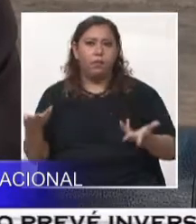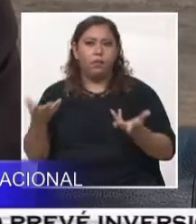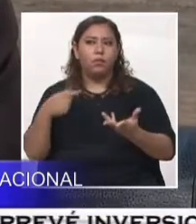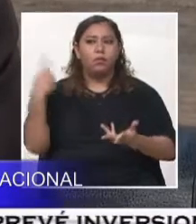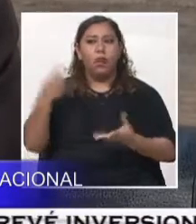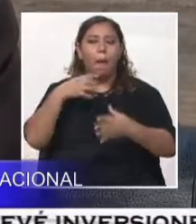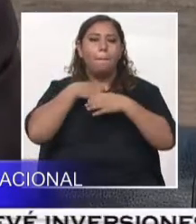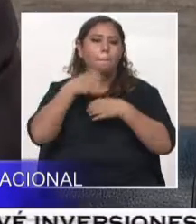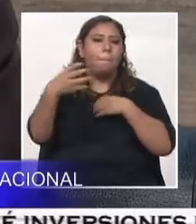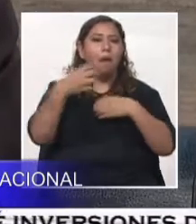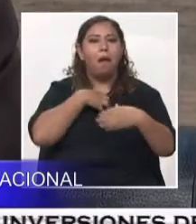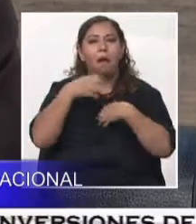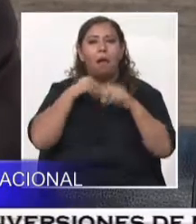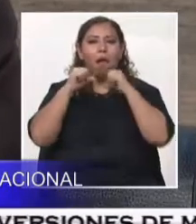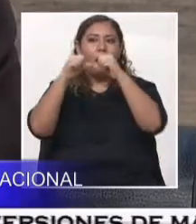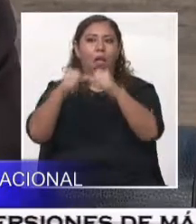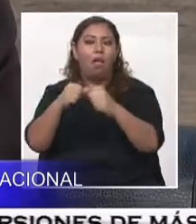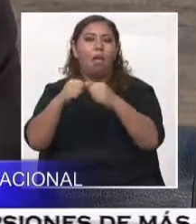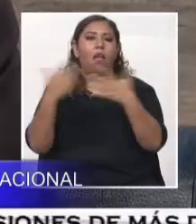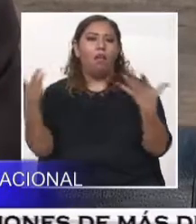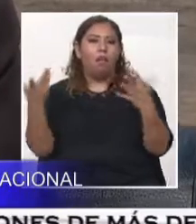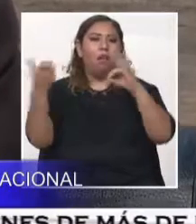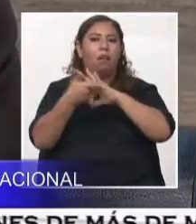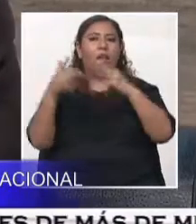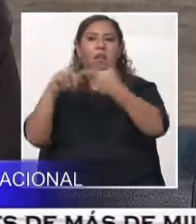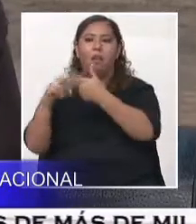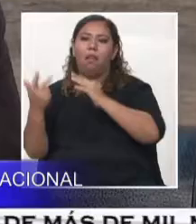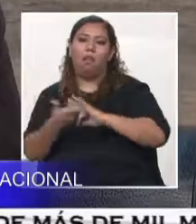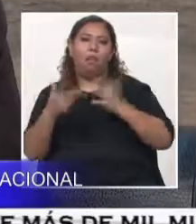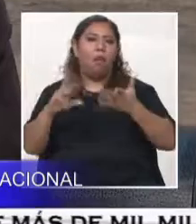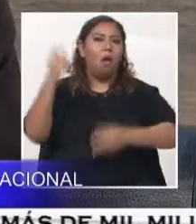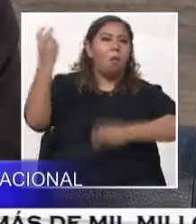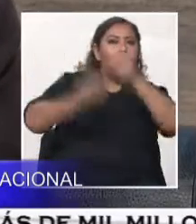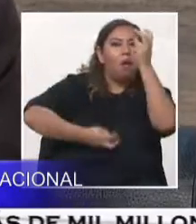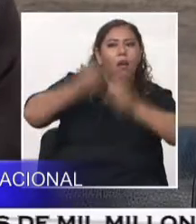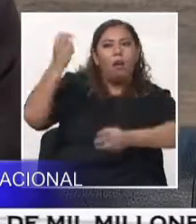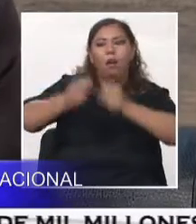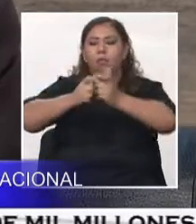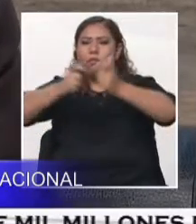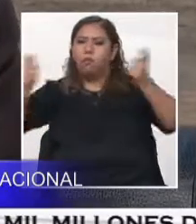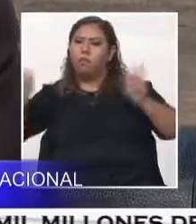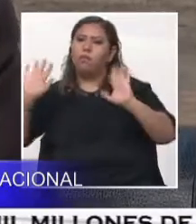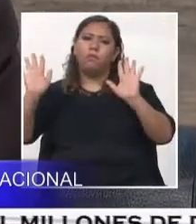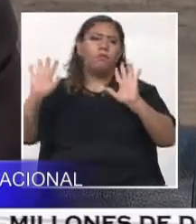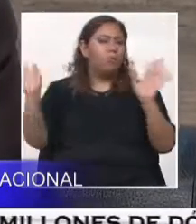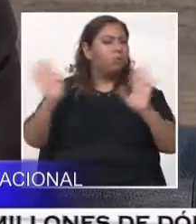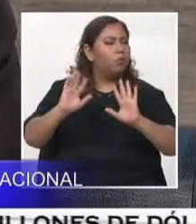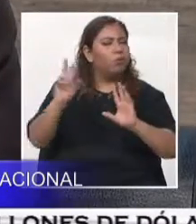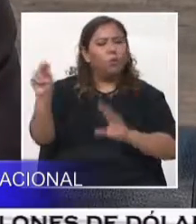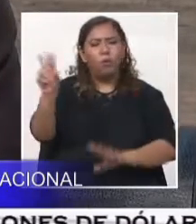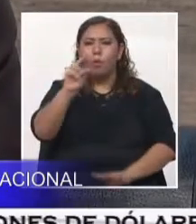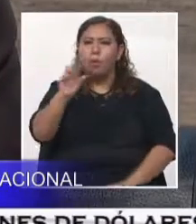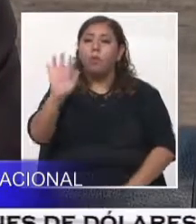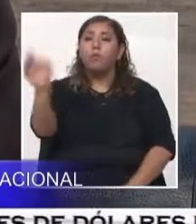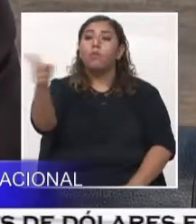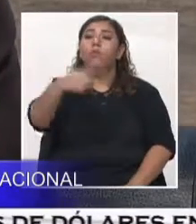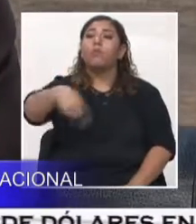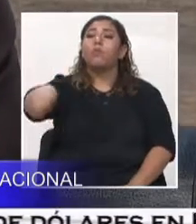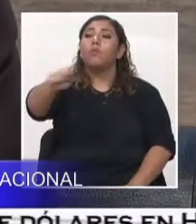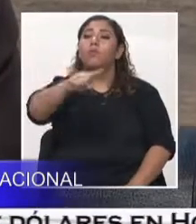seguir ahondando en una problemática o informando mal. Queremos invitarlos a todos, aquellas personas que estén